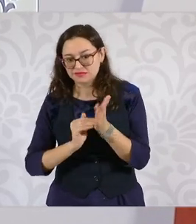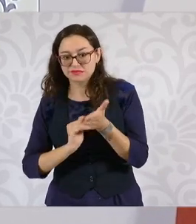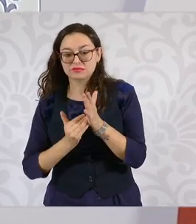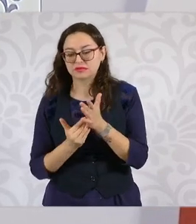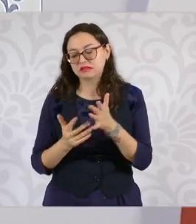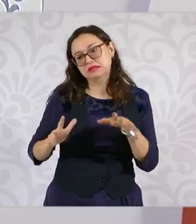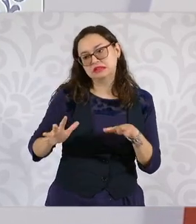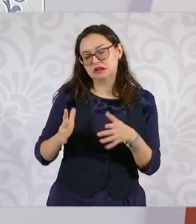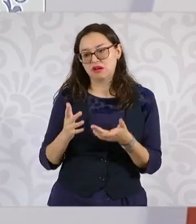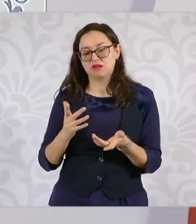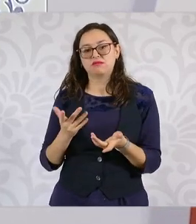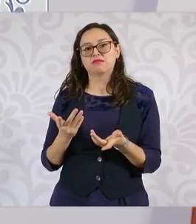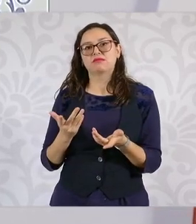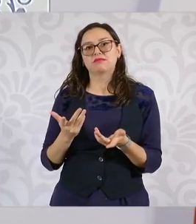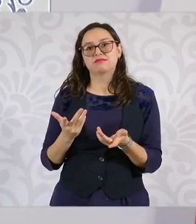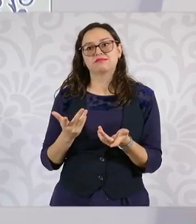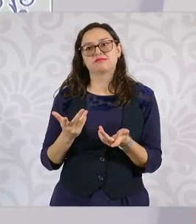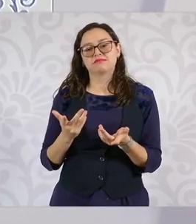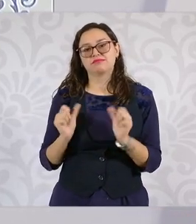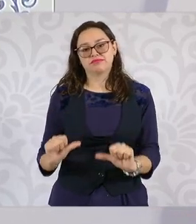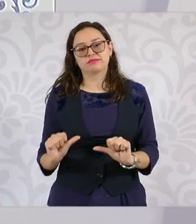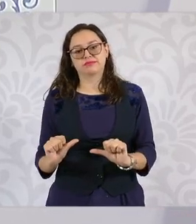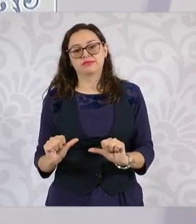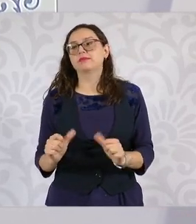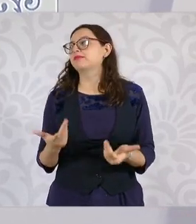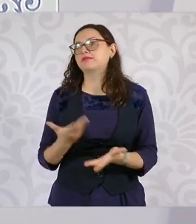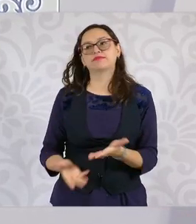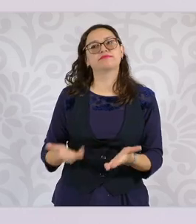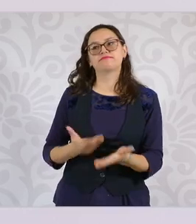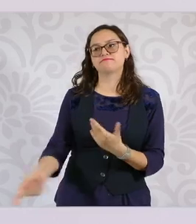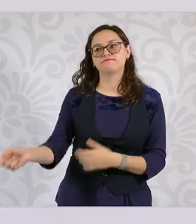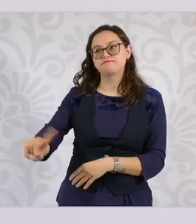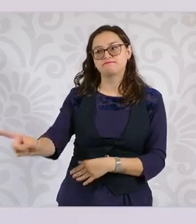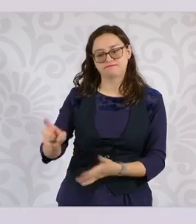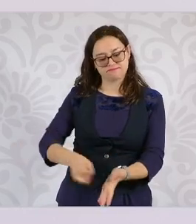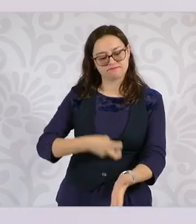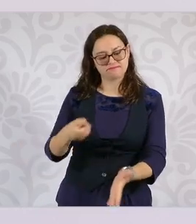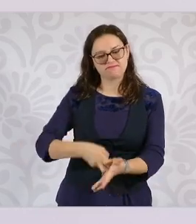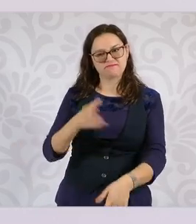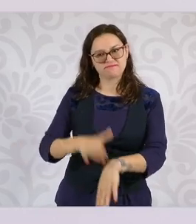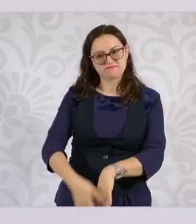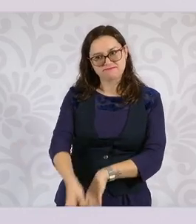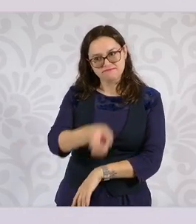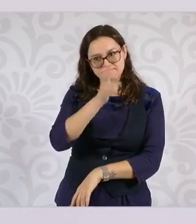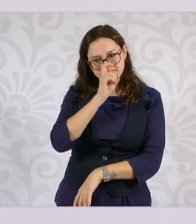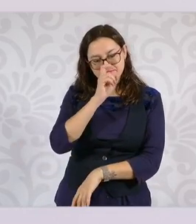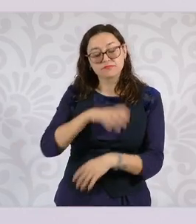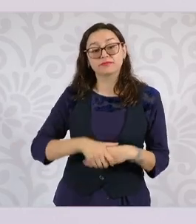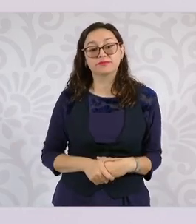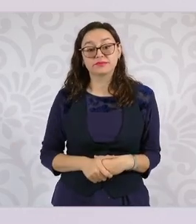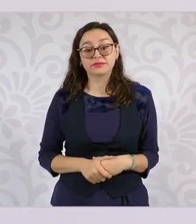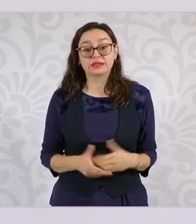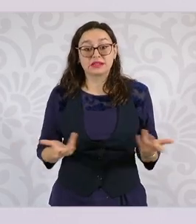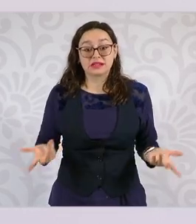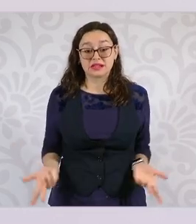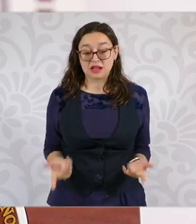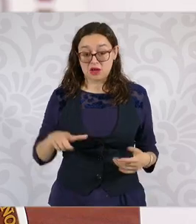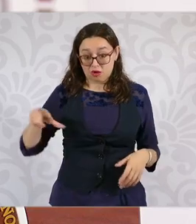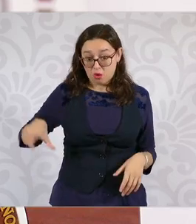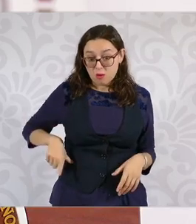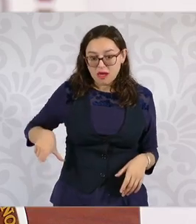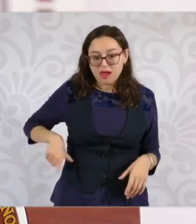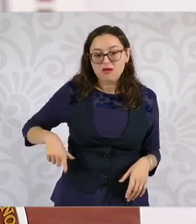todas. ¿Qué quiere decir la austeridad republicana? Que no puede ser que el servidor público… Servidor